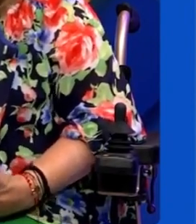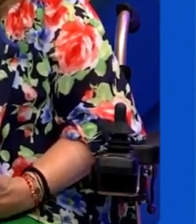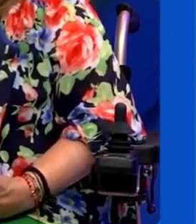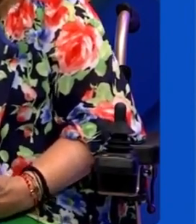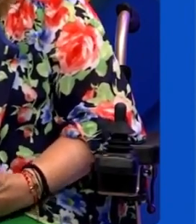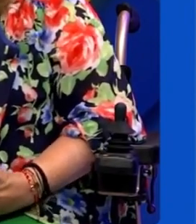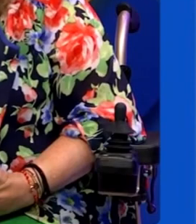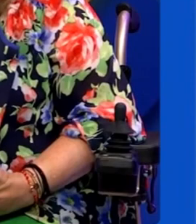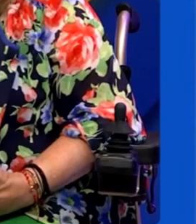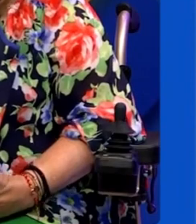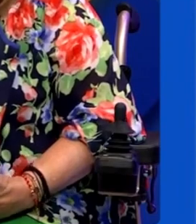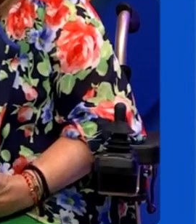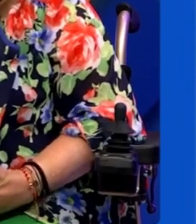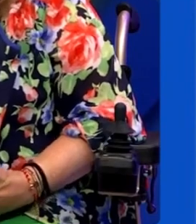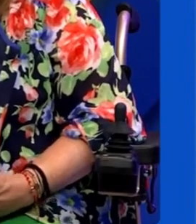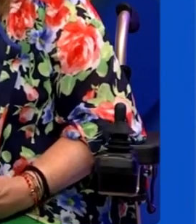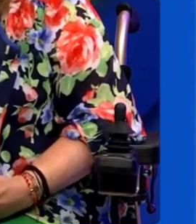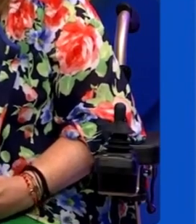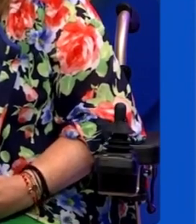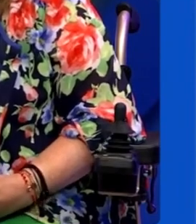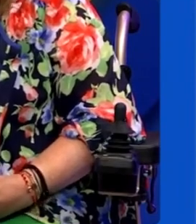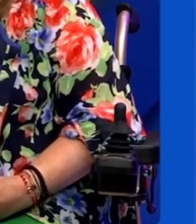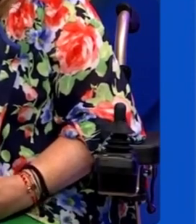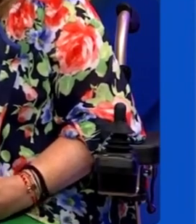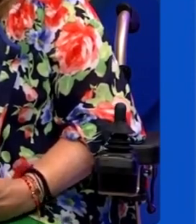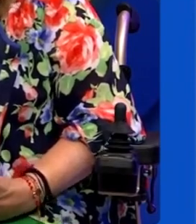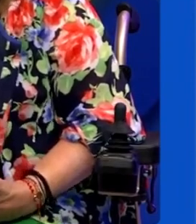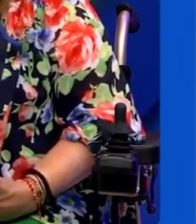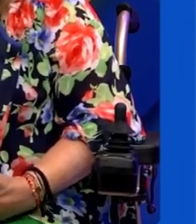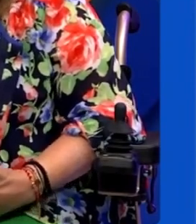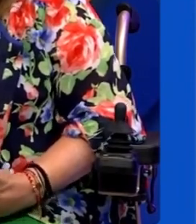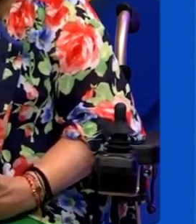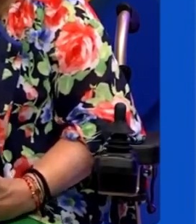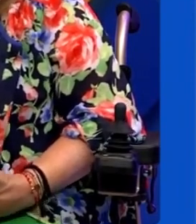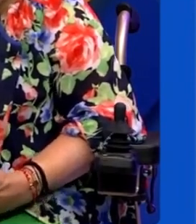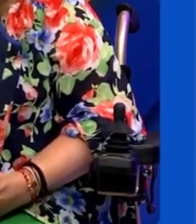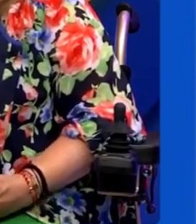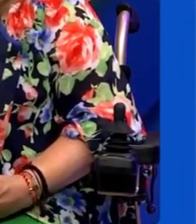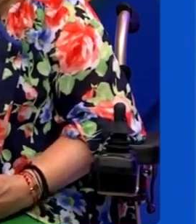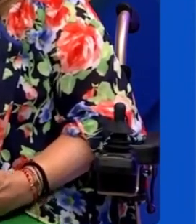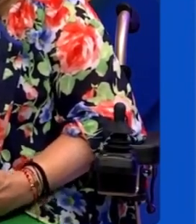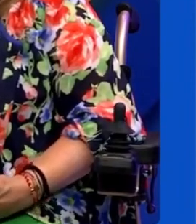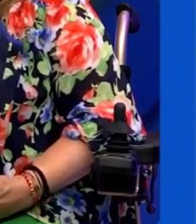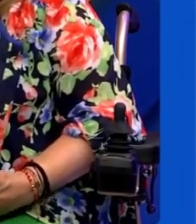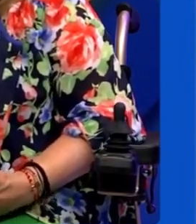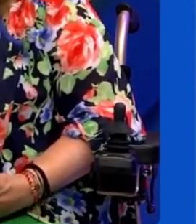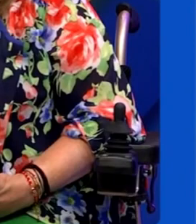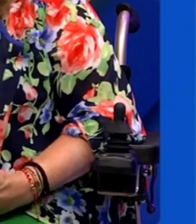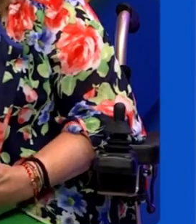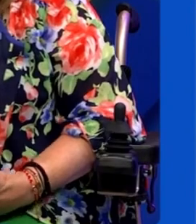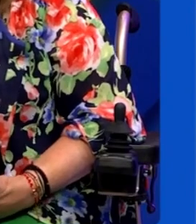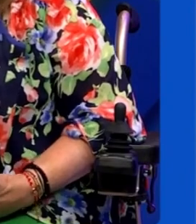actualizaciones y recomendaciones de las autoridades para adaptar tus prácticas de consumo de agua y